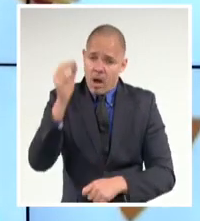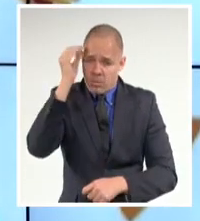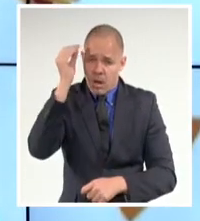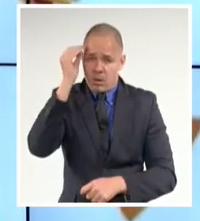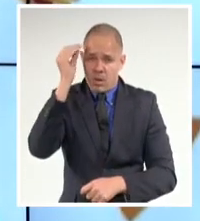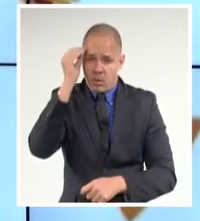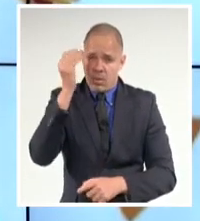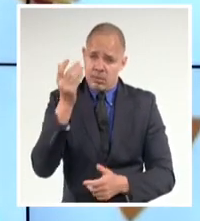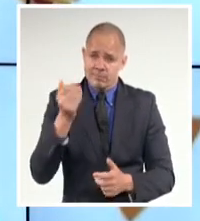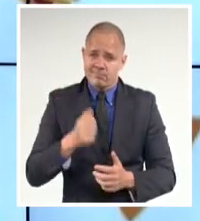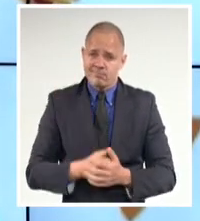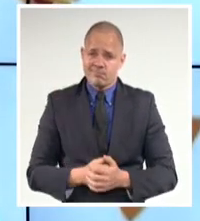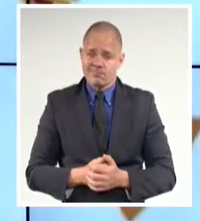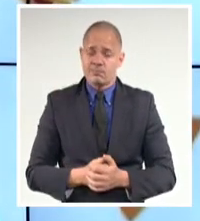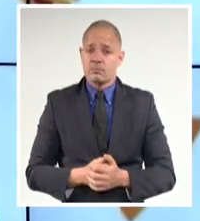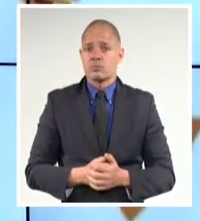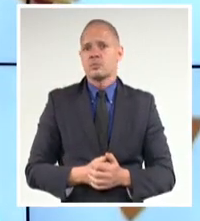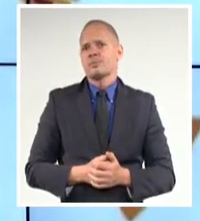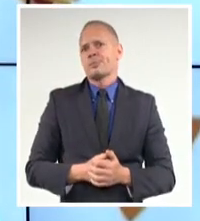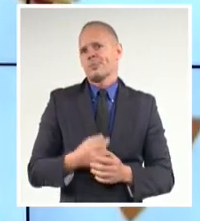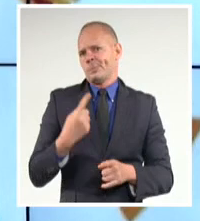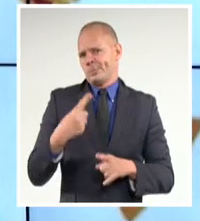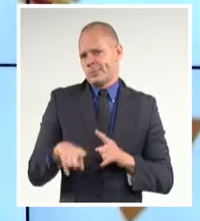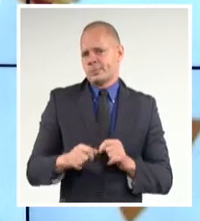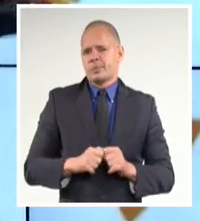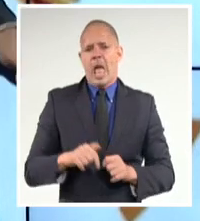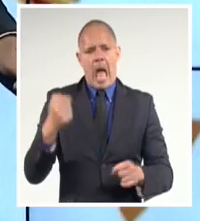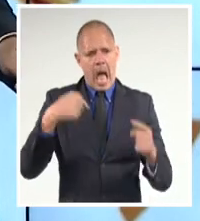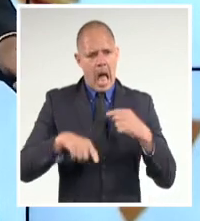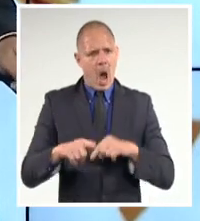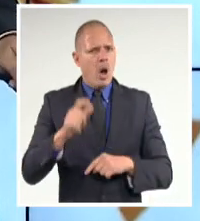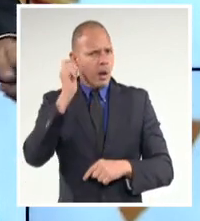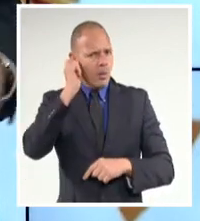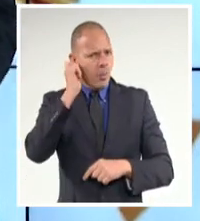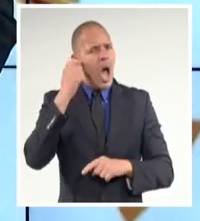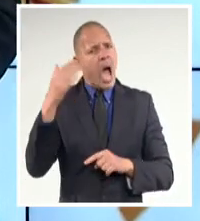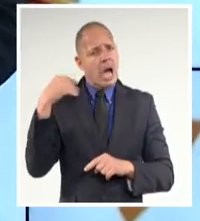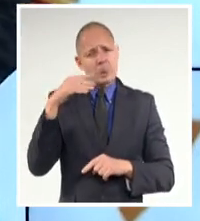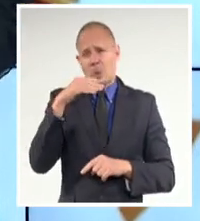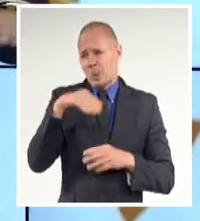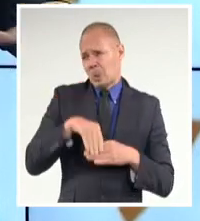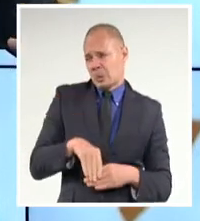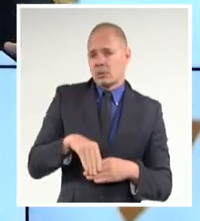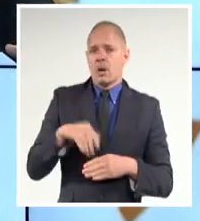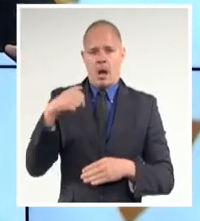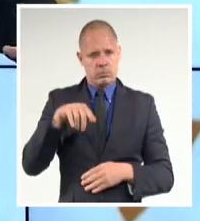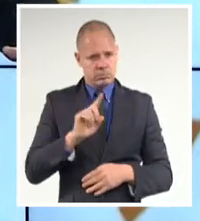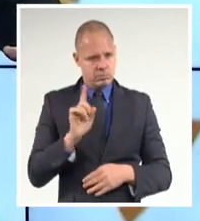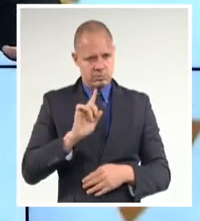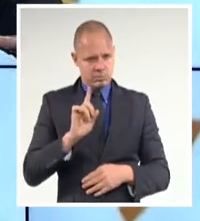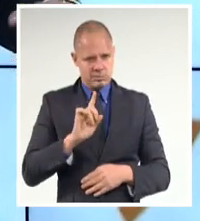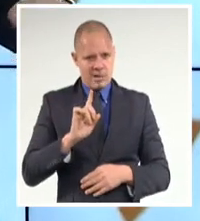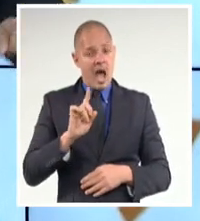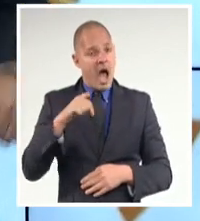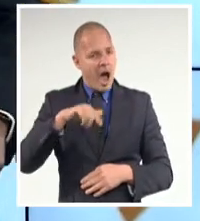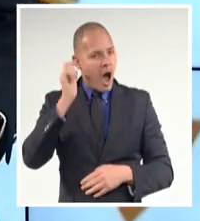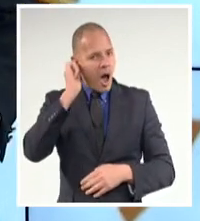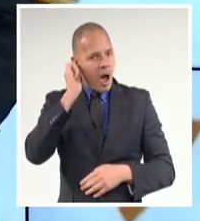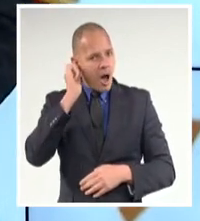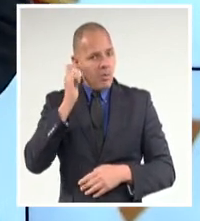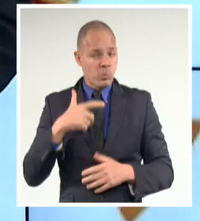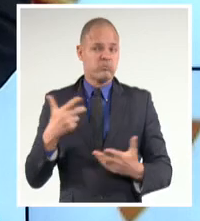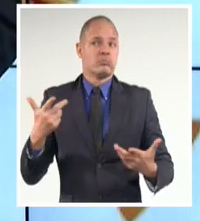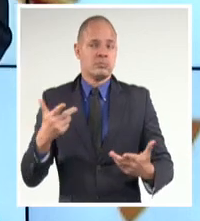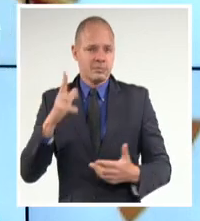una mujer feminista, que todos los días exige equidad y respeto, y trato de dejar a un lado con secciones machistas muy